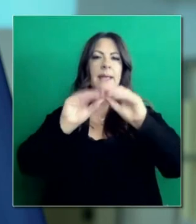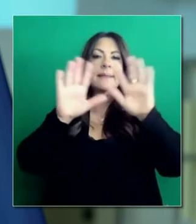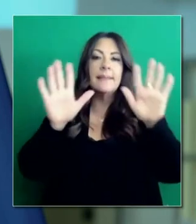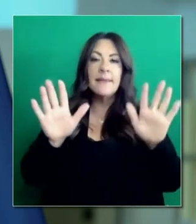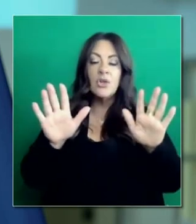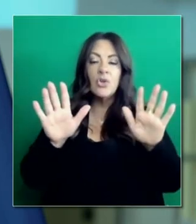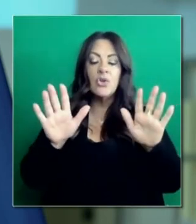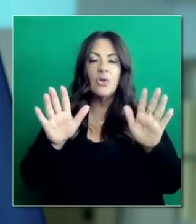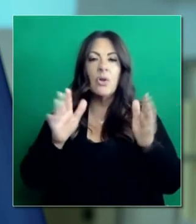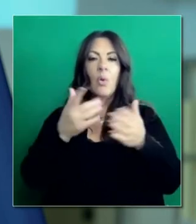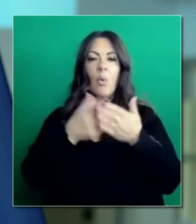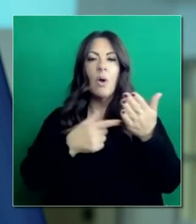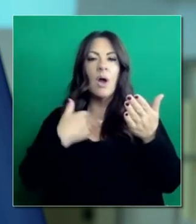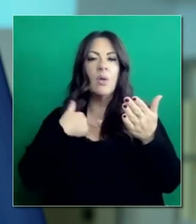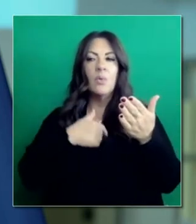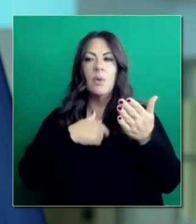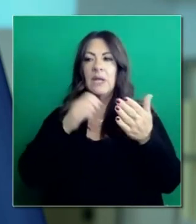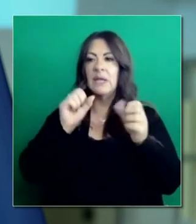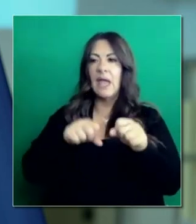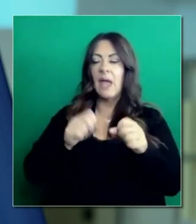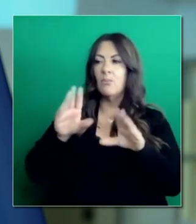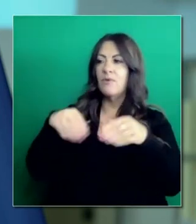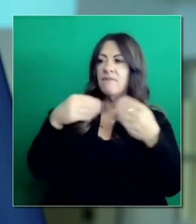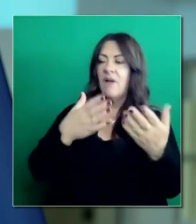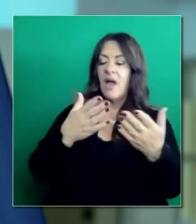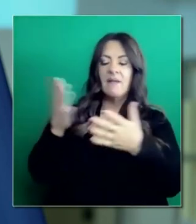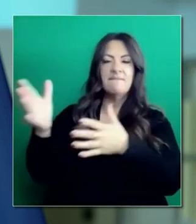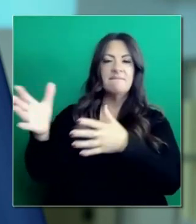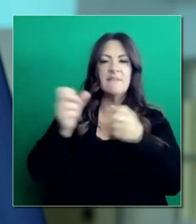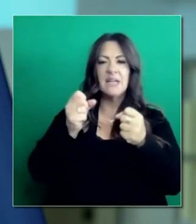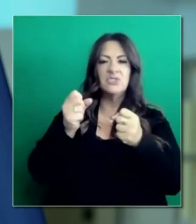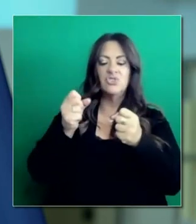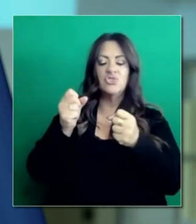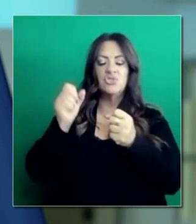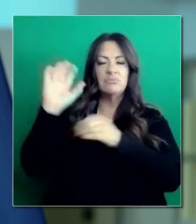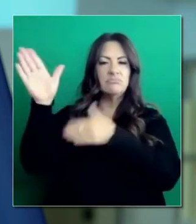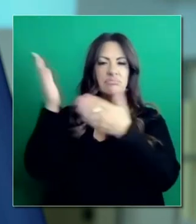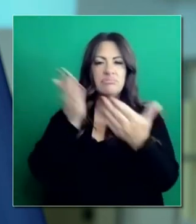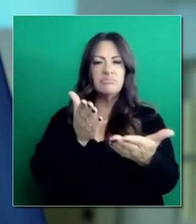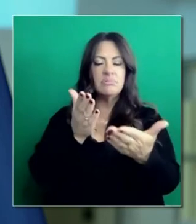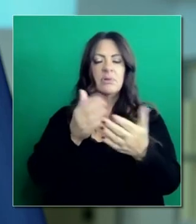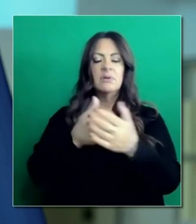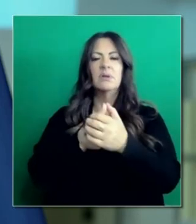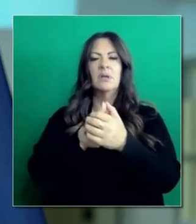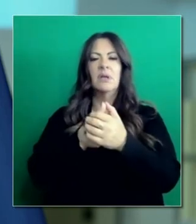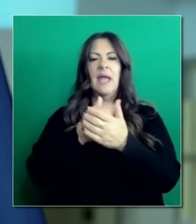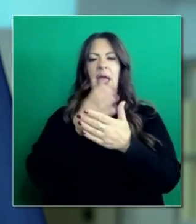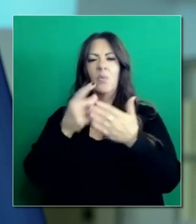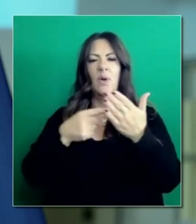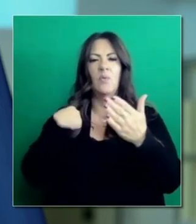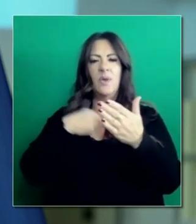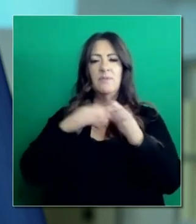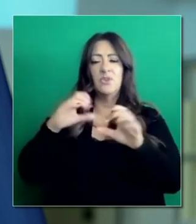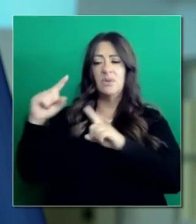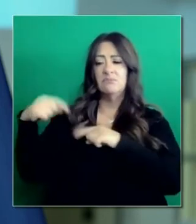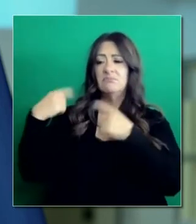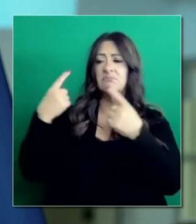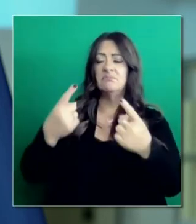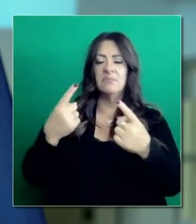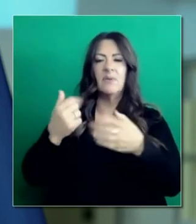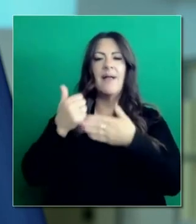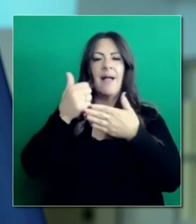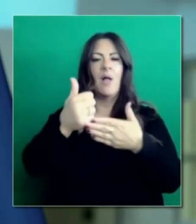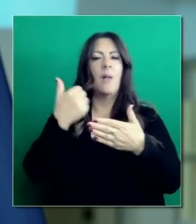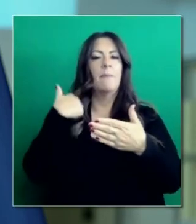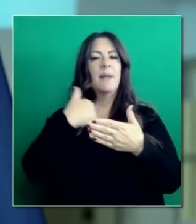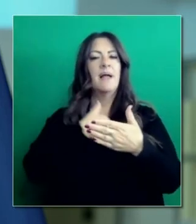los criterios para permitir que todos nosotros obtengamos la vacuna más rápidamente. El trabajo que se ha hecho en unas cuantas semanas para llegar una